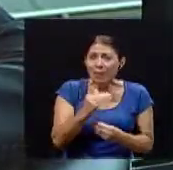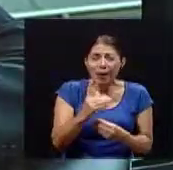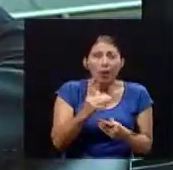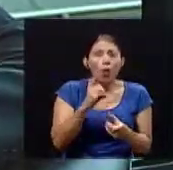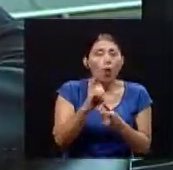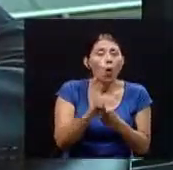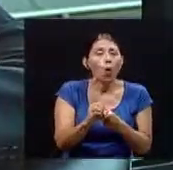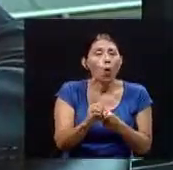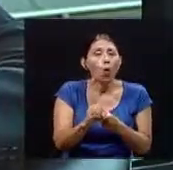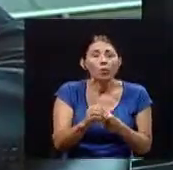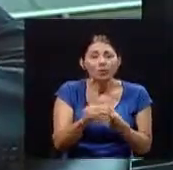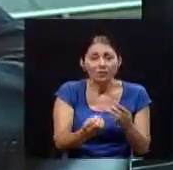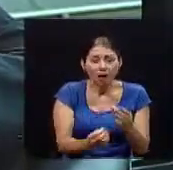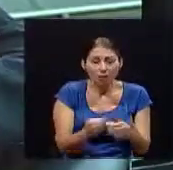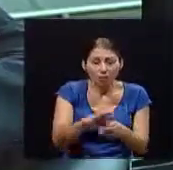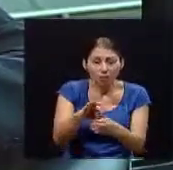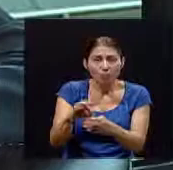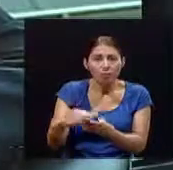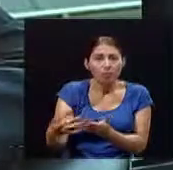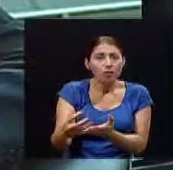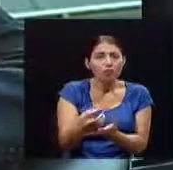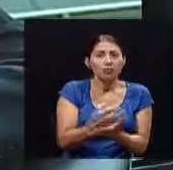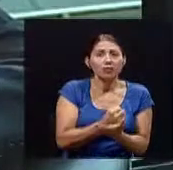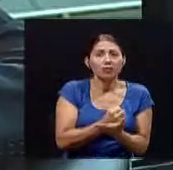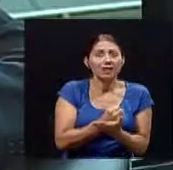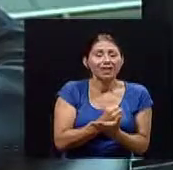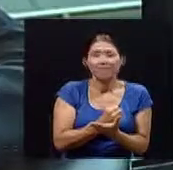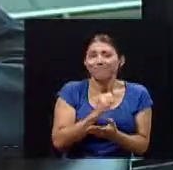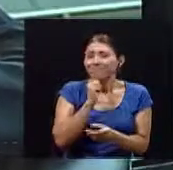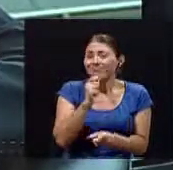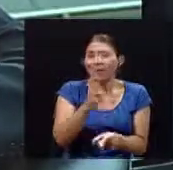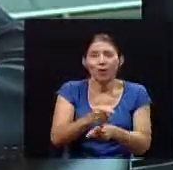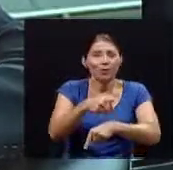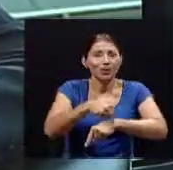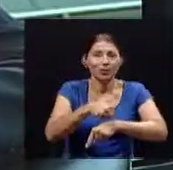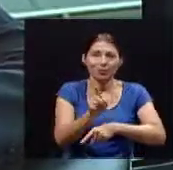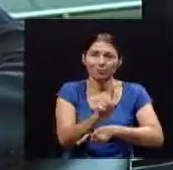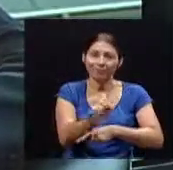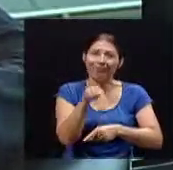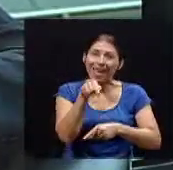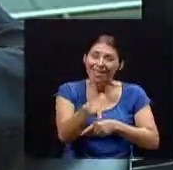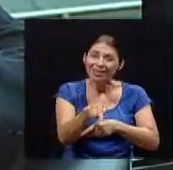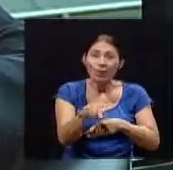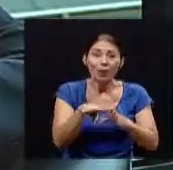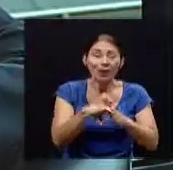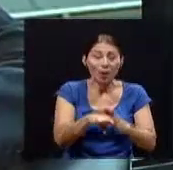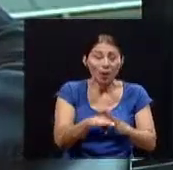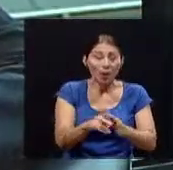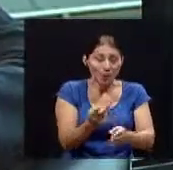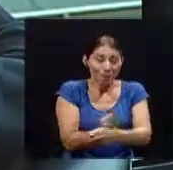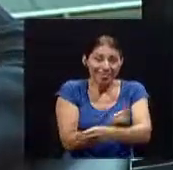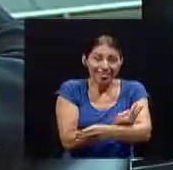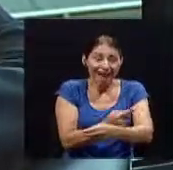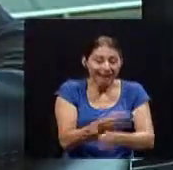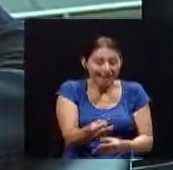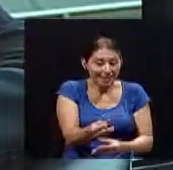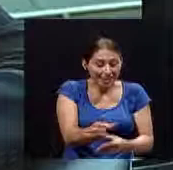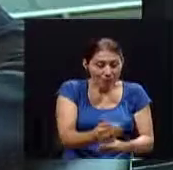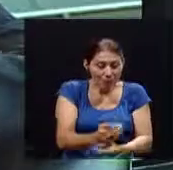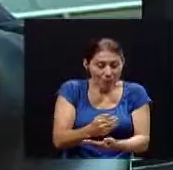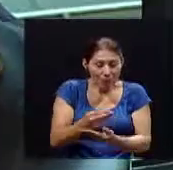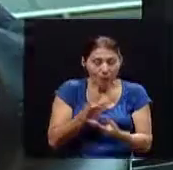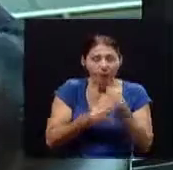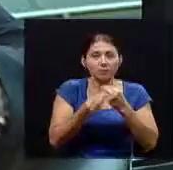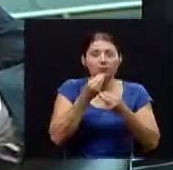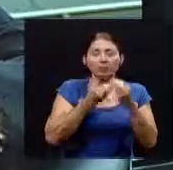sin el tiempo adecuado pues eso va a incidir eso se concentra en los vegetales eso lo ingerimos y poco a poco hay